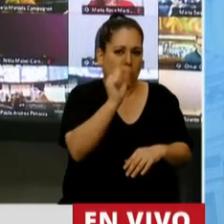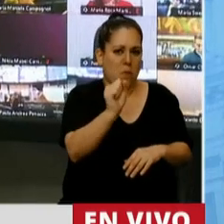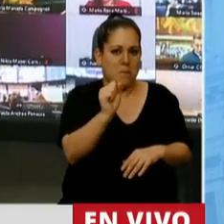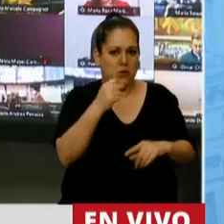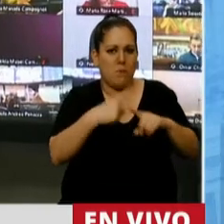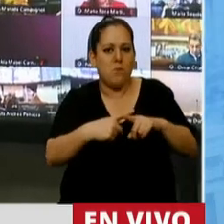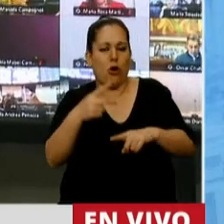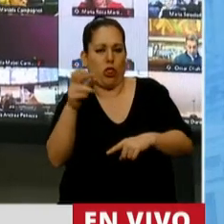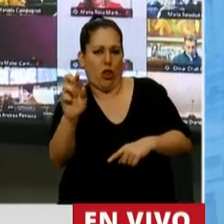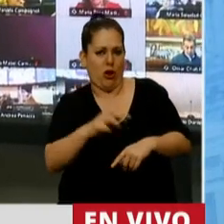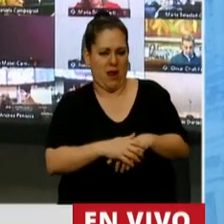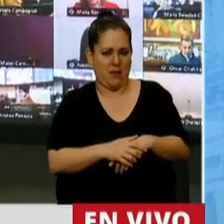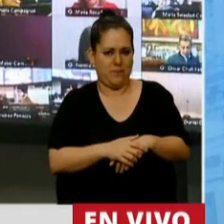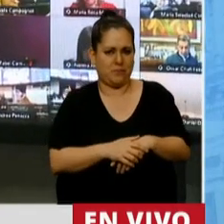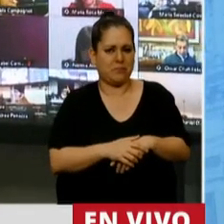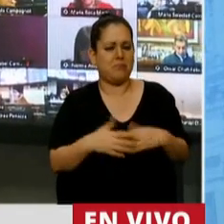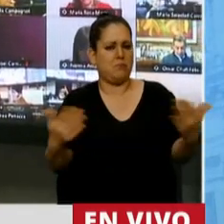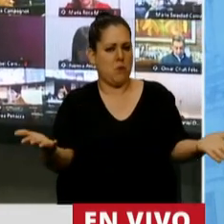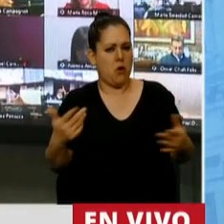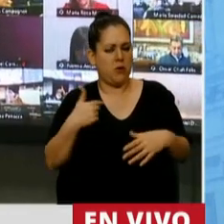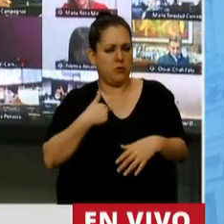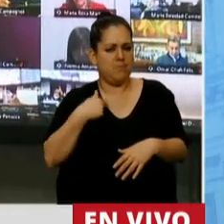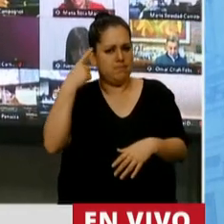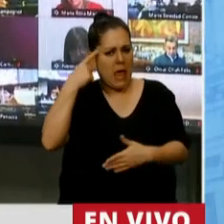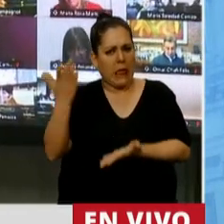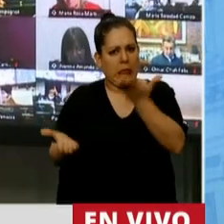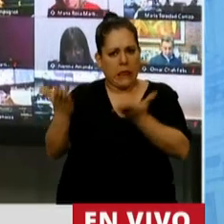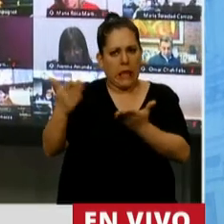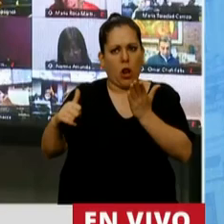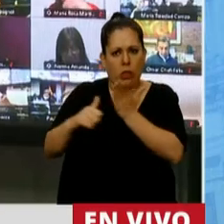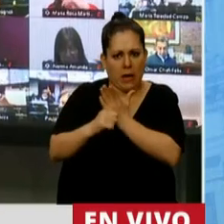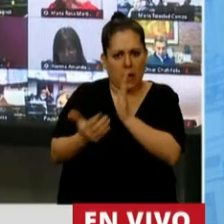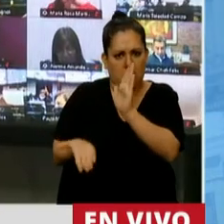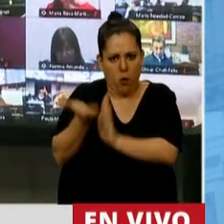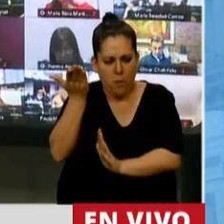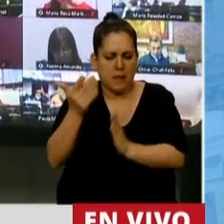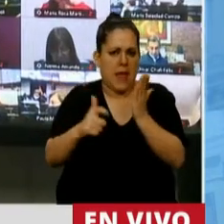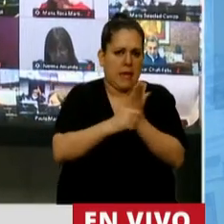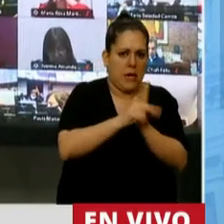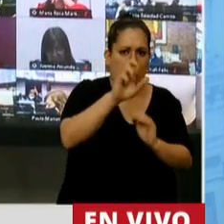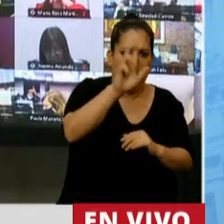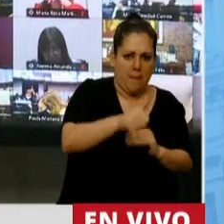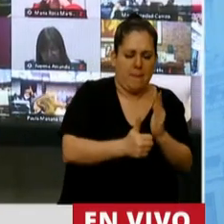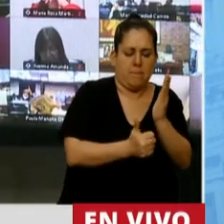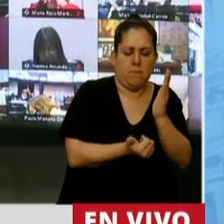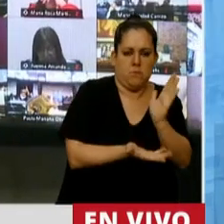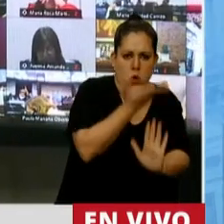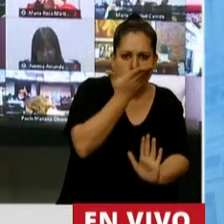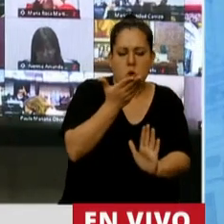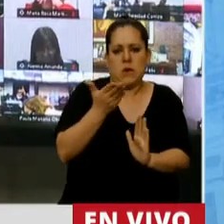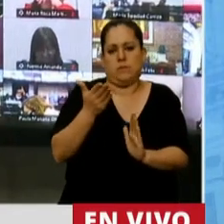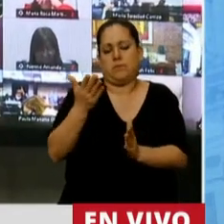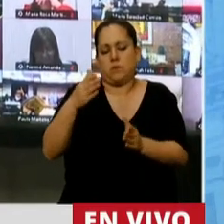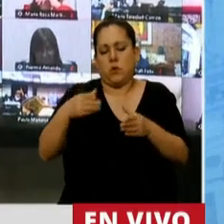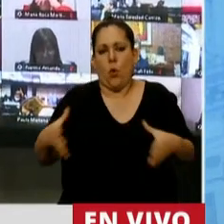La economía real, la que importa, la del kilo de carne, la del kilo de pan, la de la bolsa de cemento, se mide con